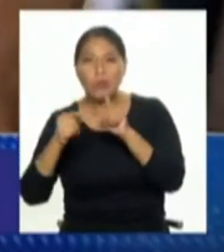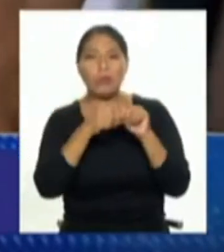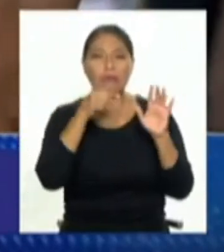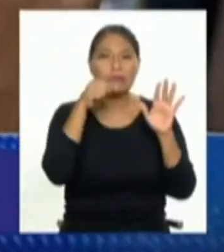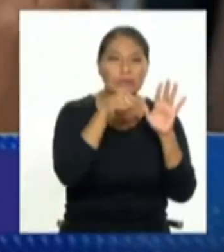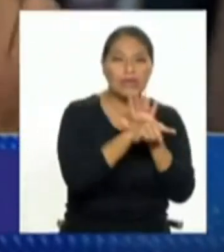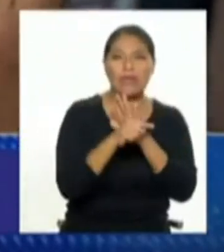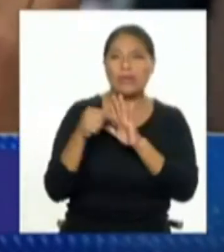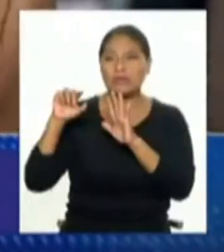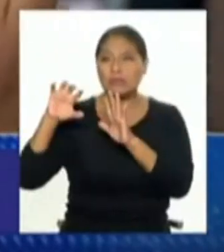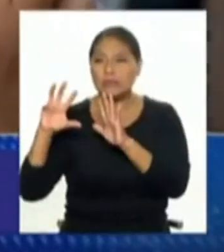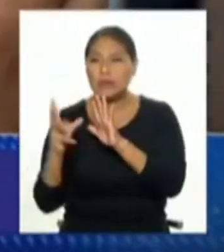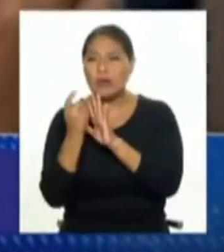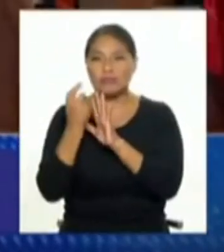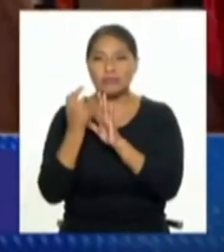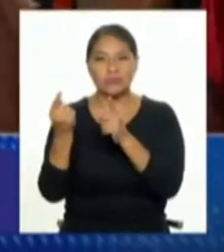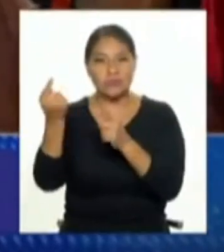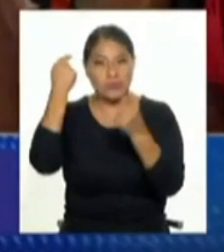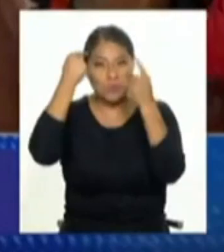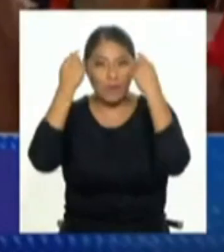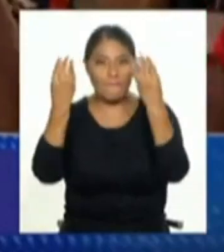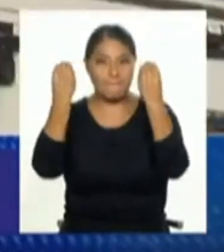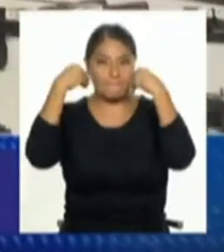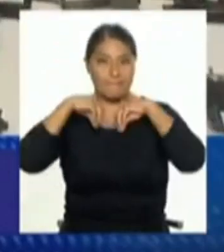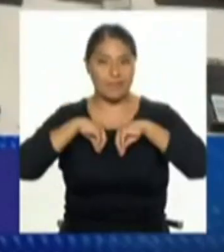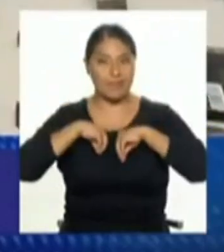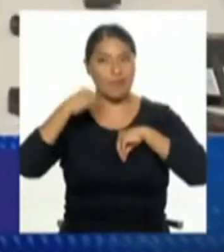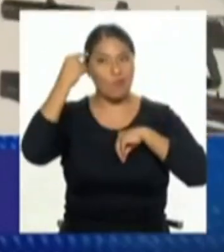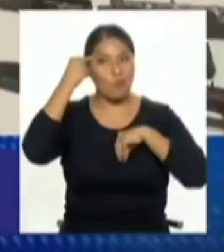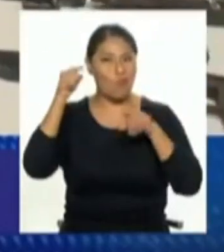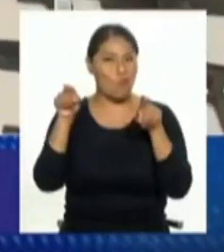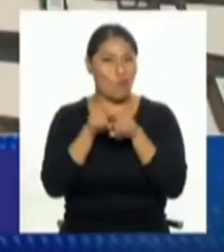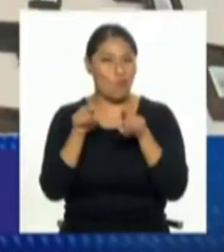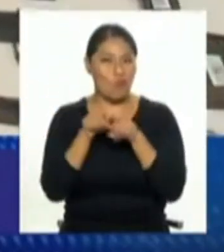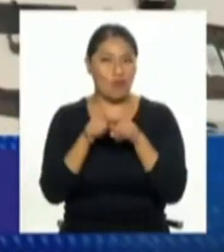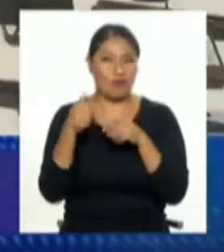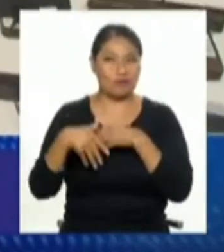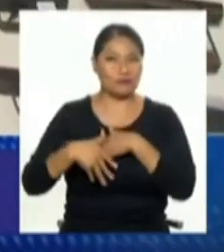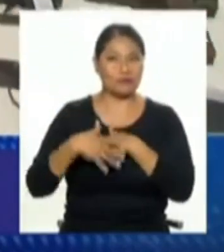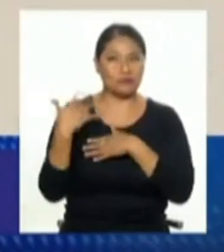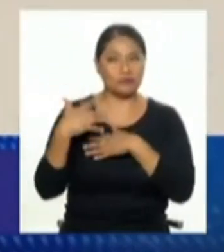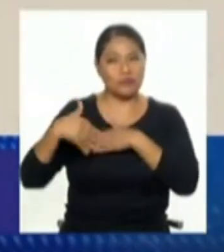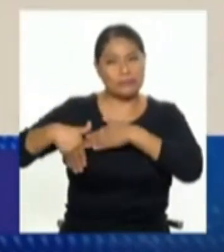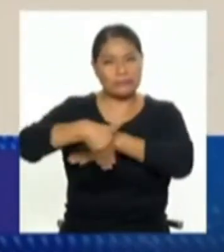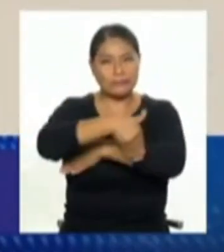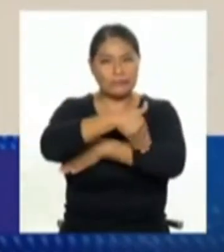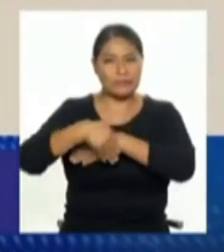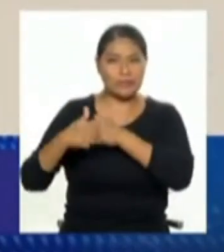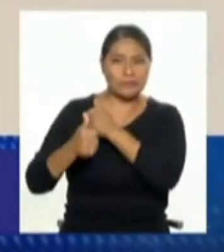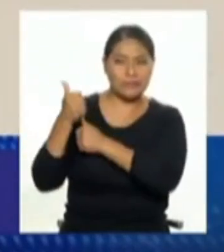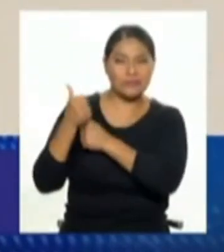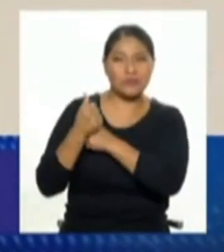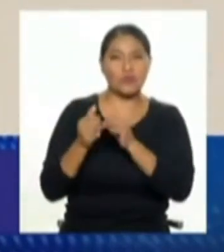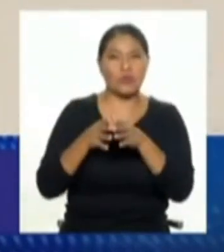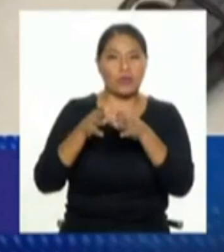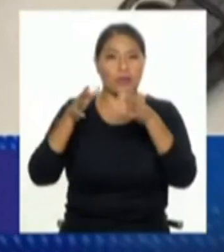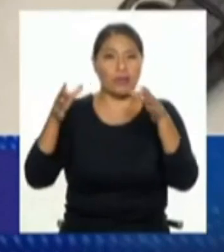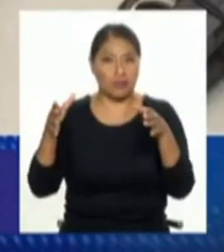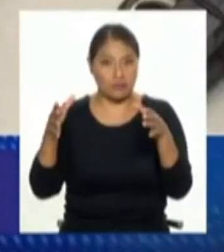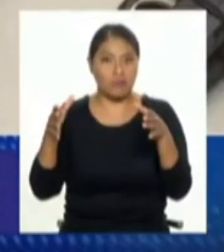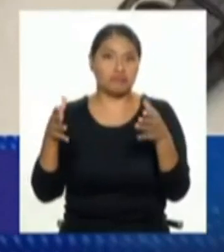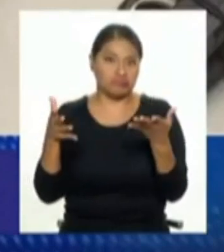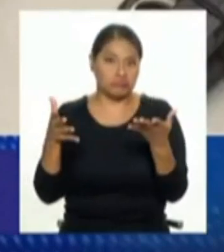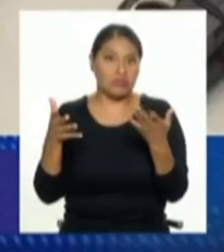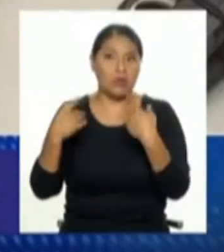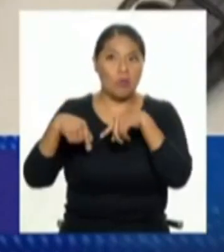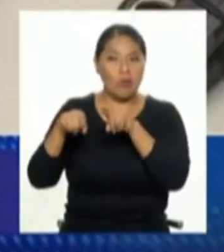delincuencia de asaltos yo voy a creer que existe una inseguridad severa ciudadana cuando no necesariamente es así